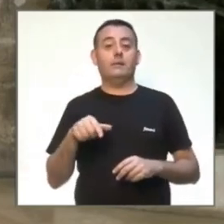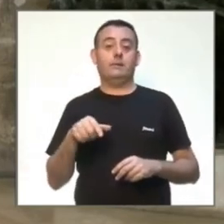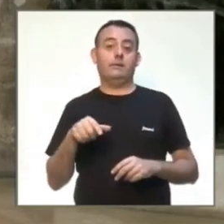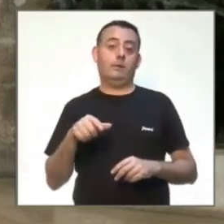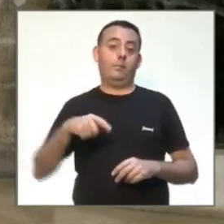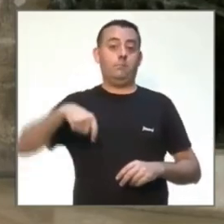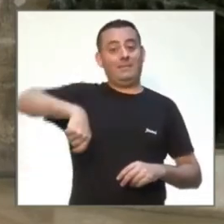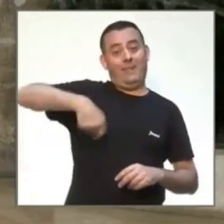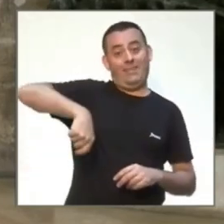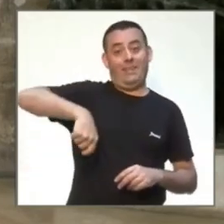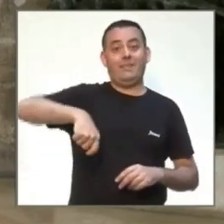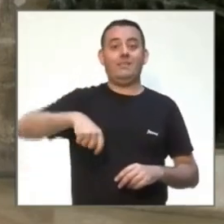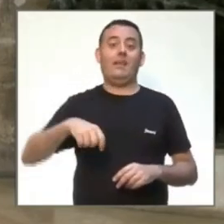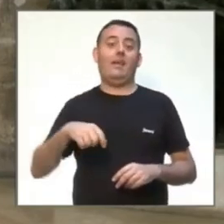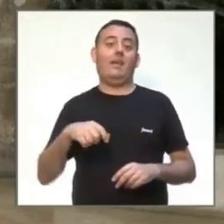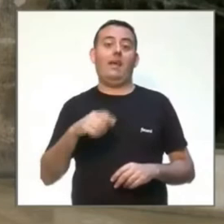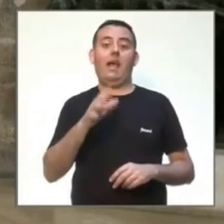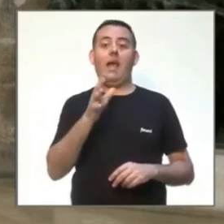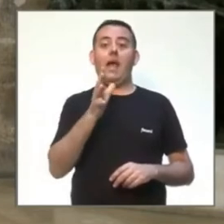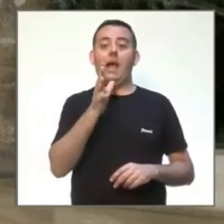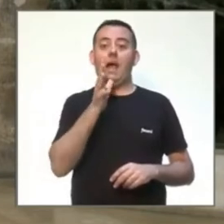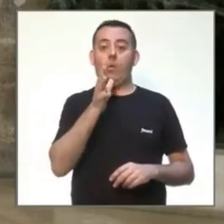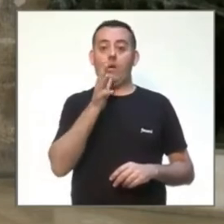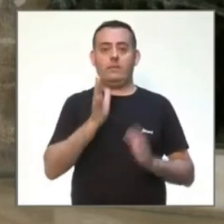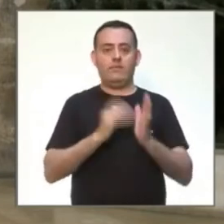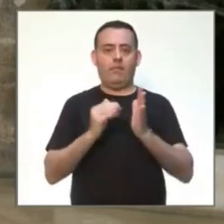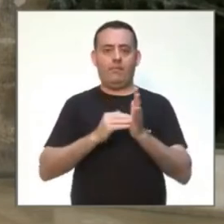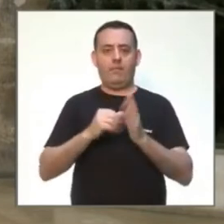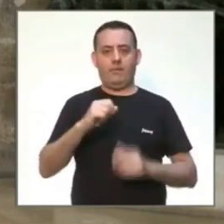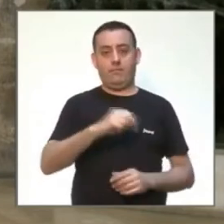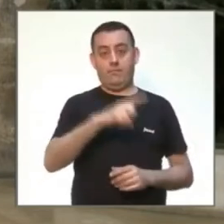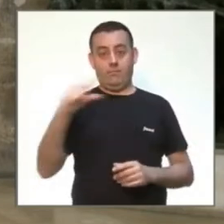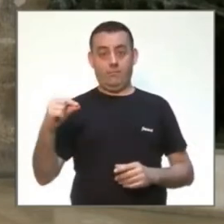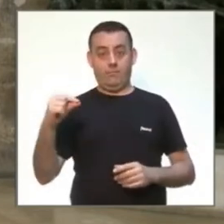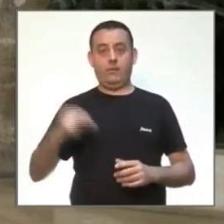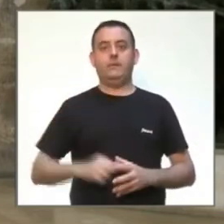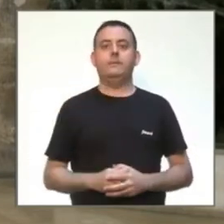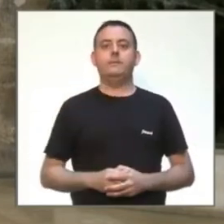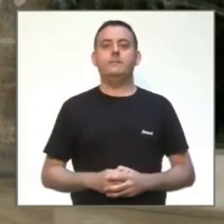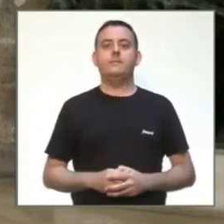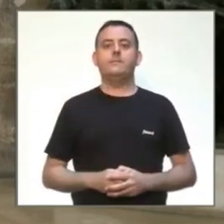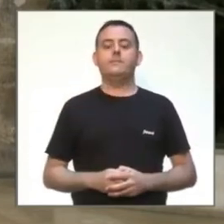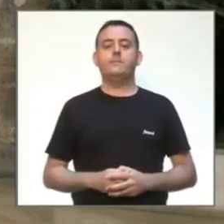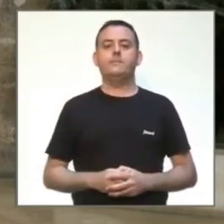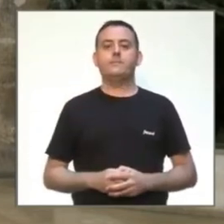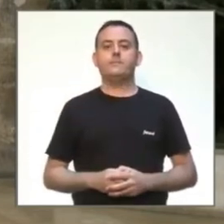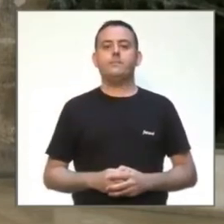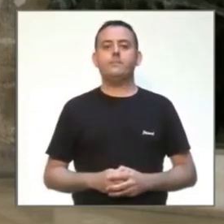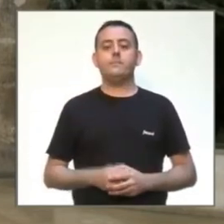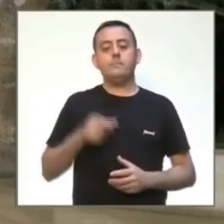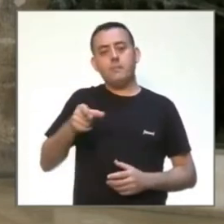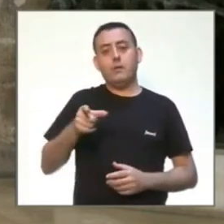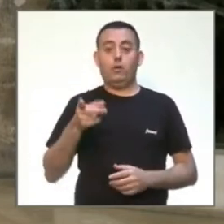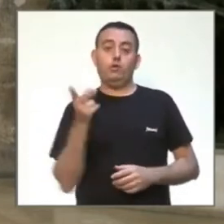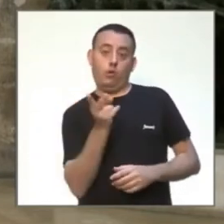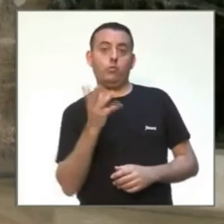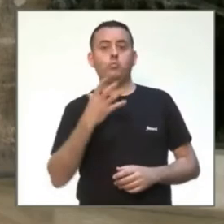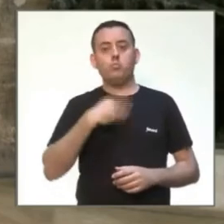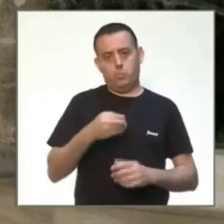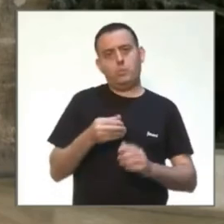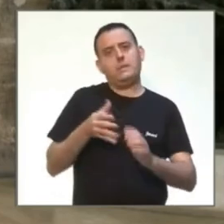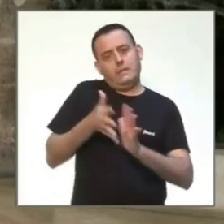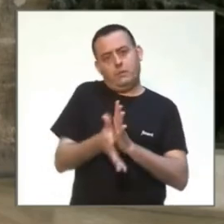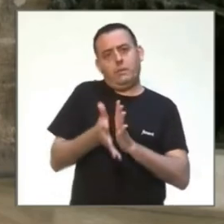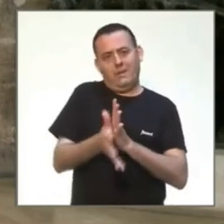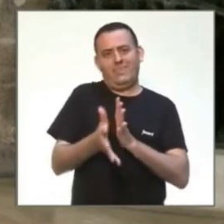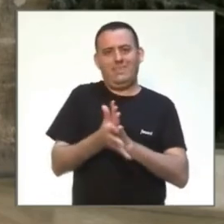Omnium Global para que expliquen esa parte tan fundamental que ha sido la